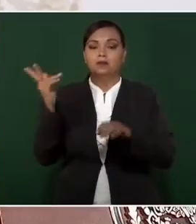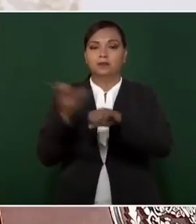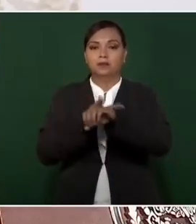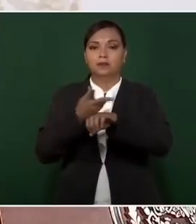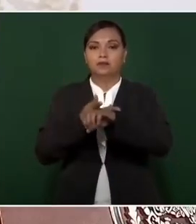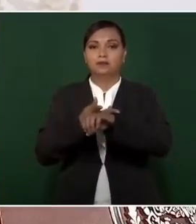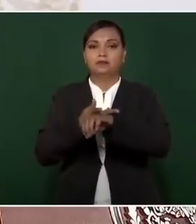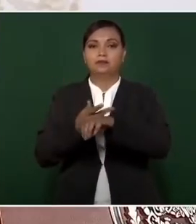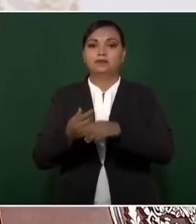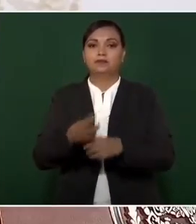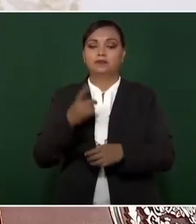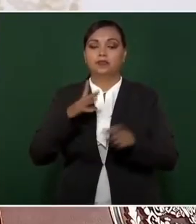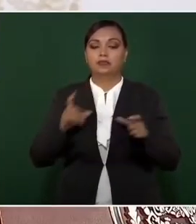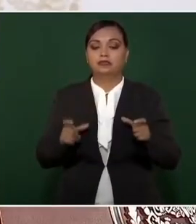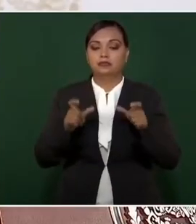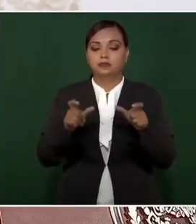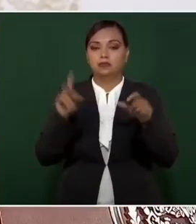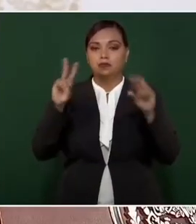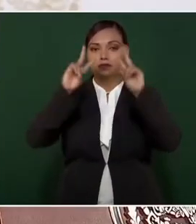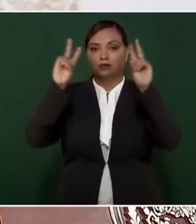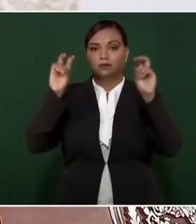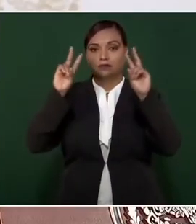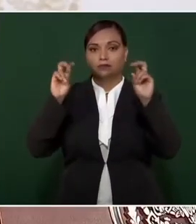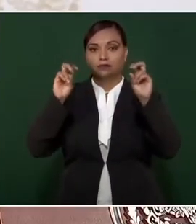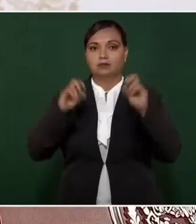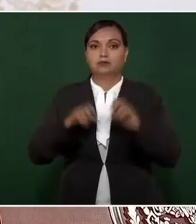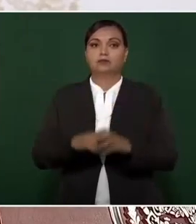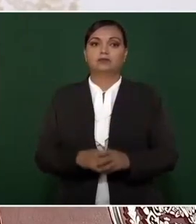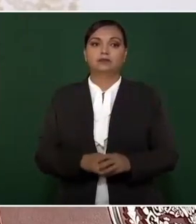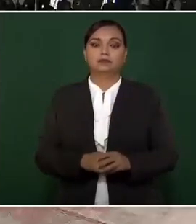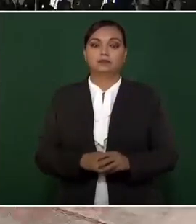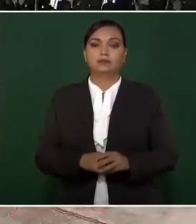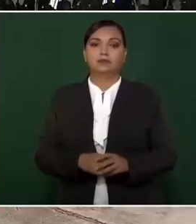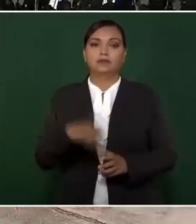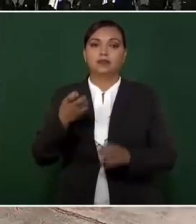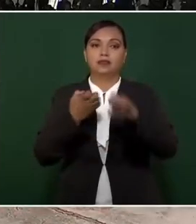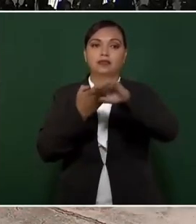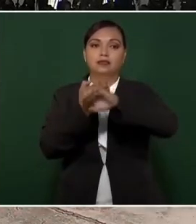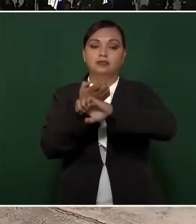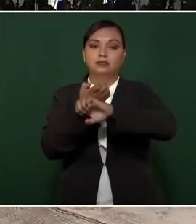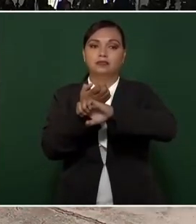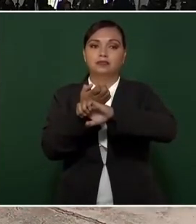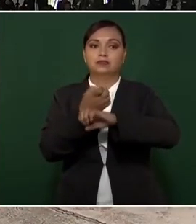de seguridad en un estado.